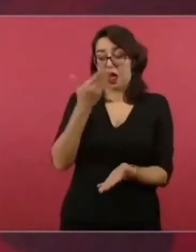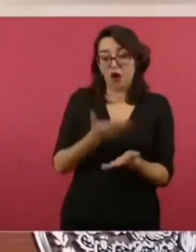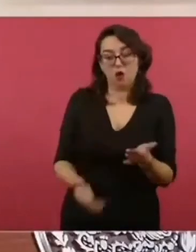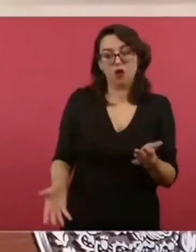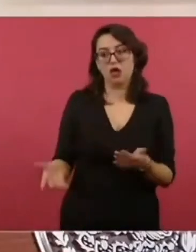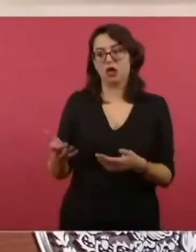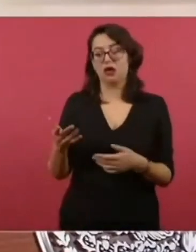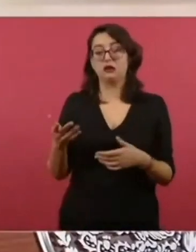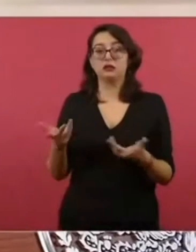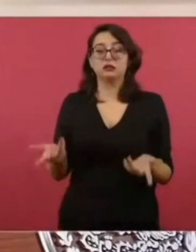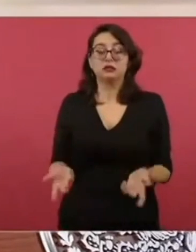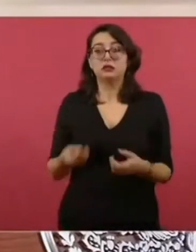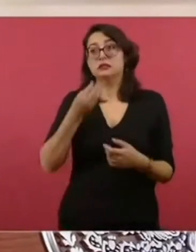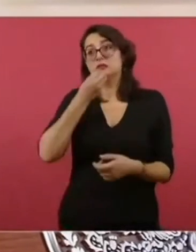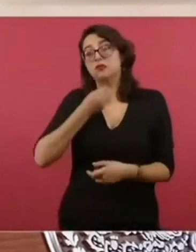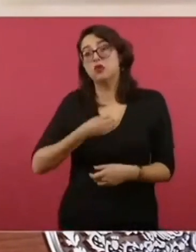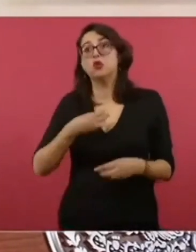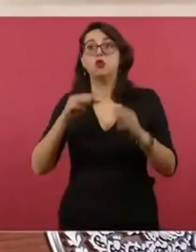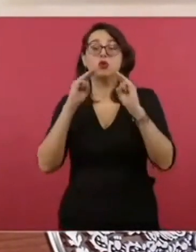nunca.